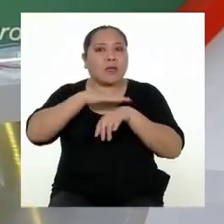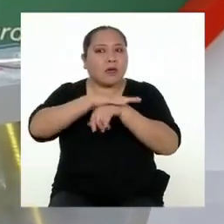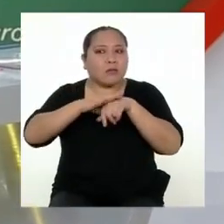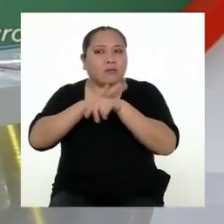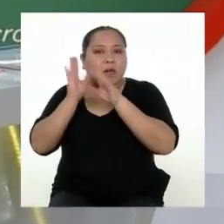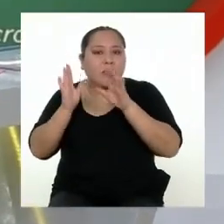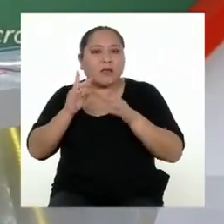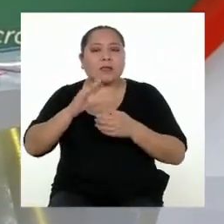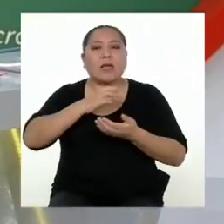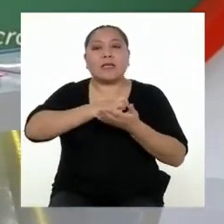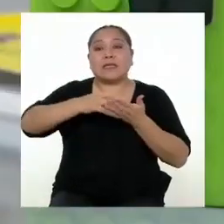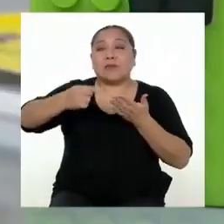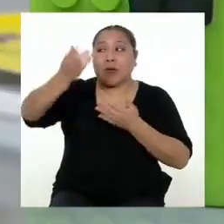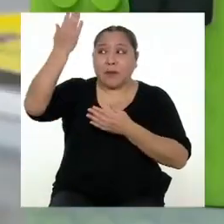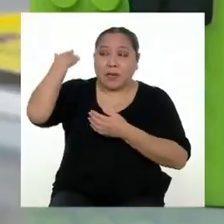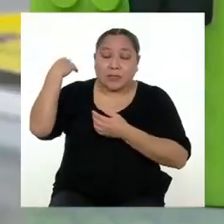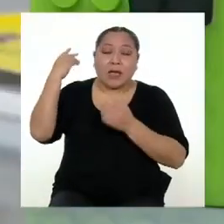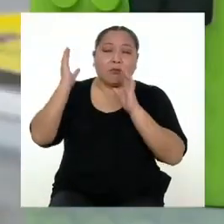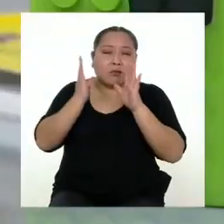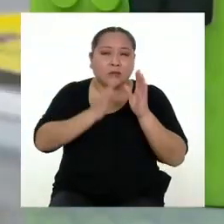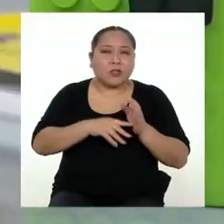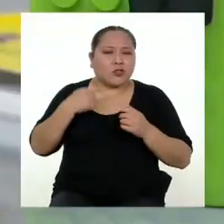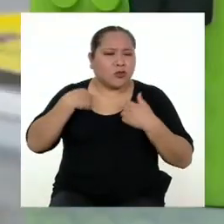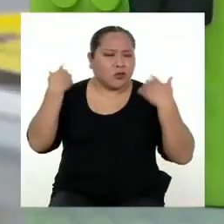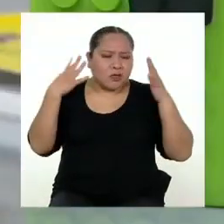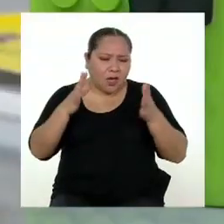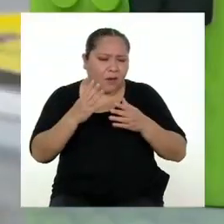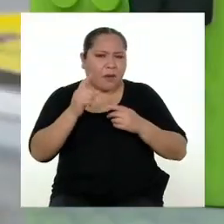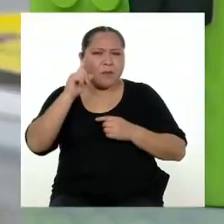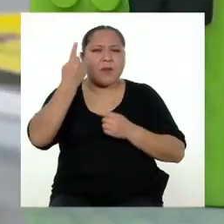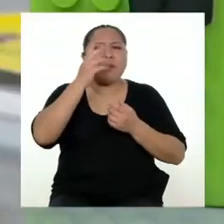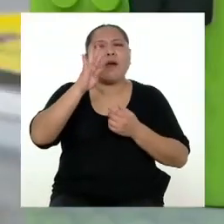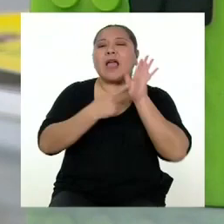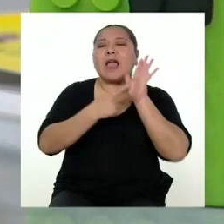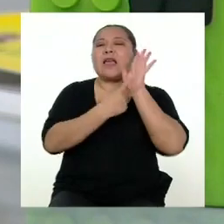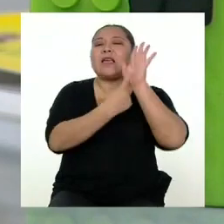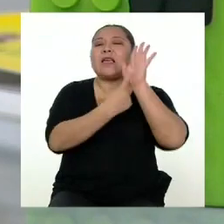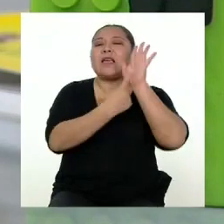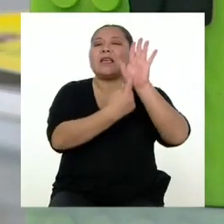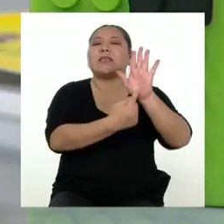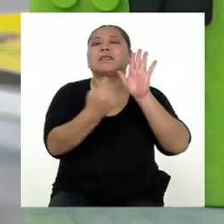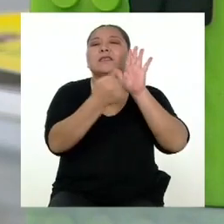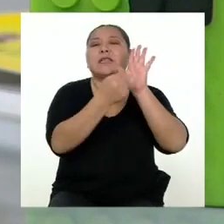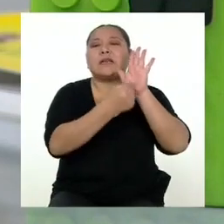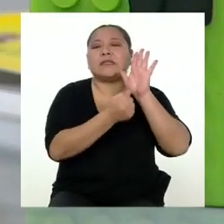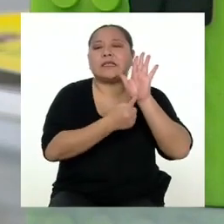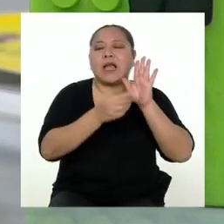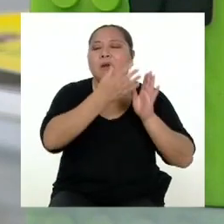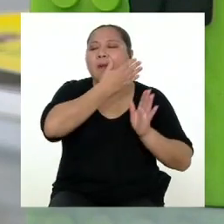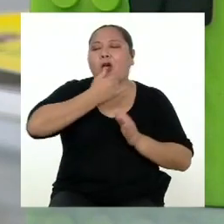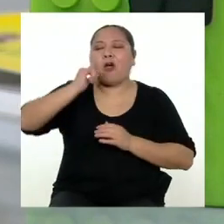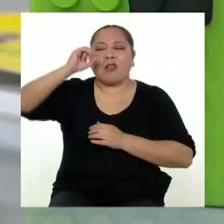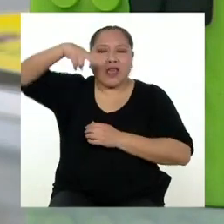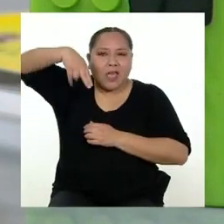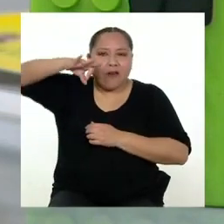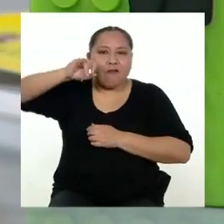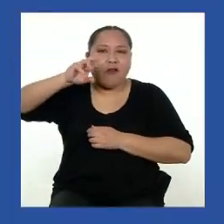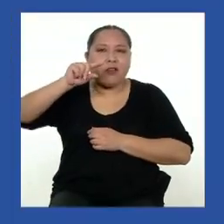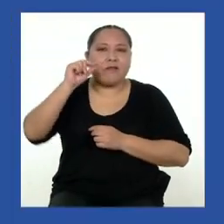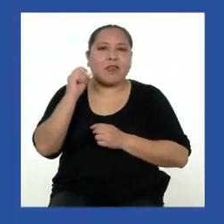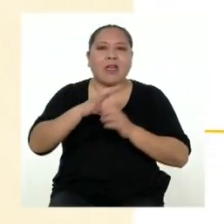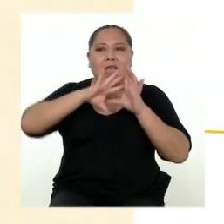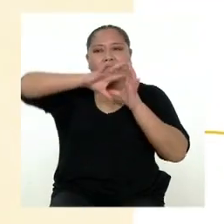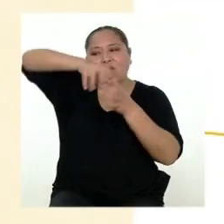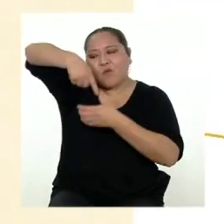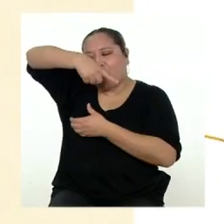desde la semana pasada. Yo ya tengo mi primer borrador. Aquí está la mejor infografía del mundo.